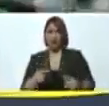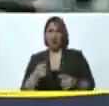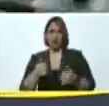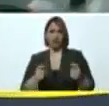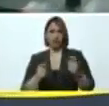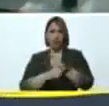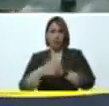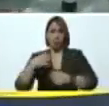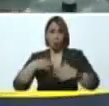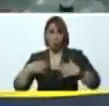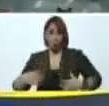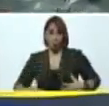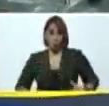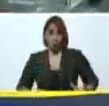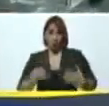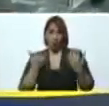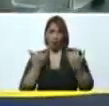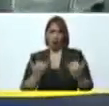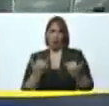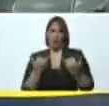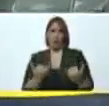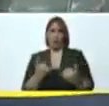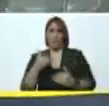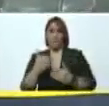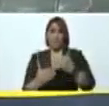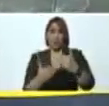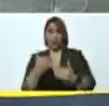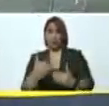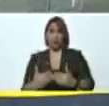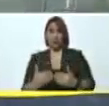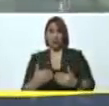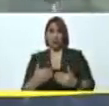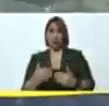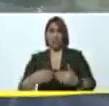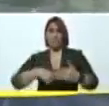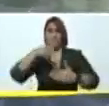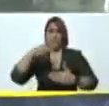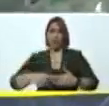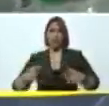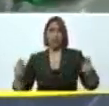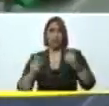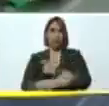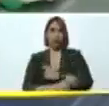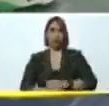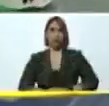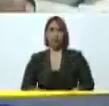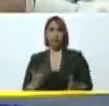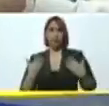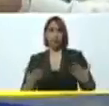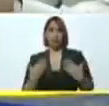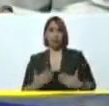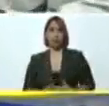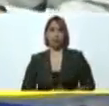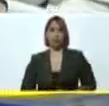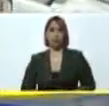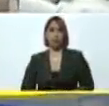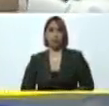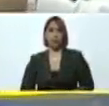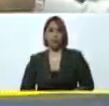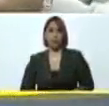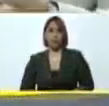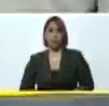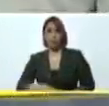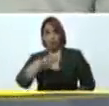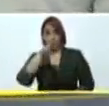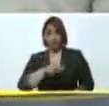Ahora vamos a avanzar en un plan de aceleración de los trasplantes. Es una de las cosas más importantes que he